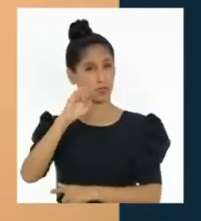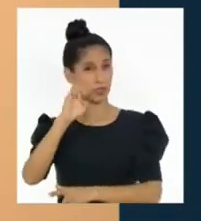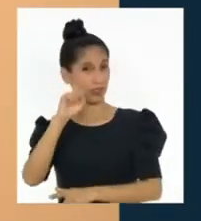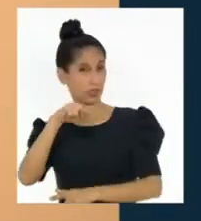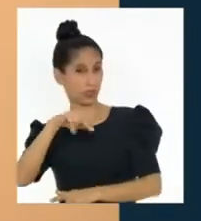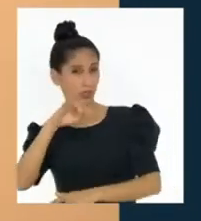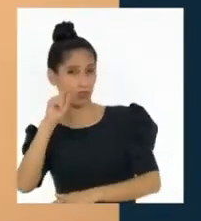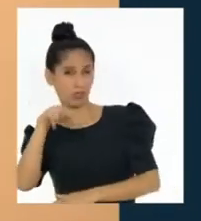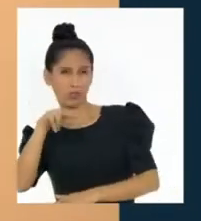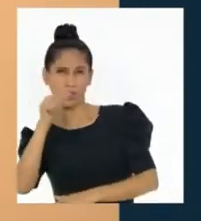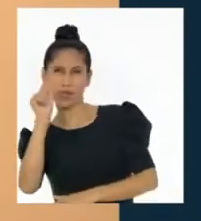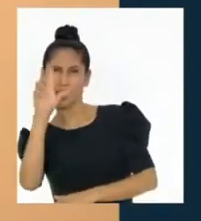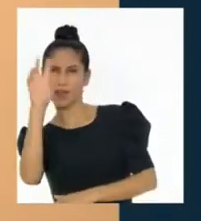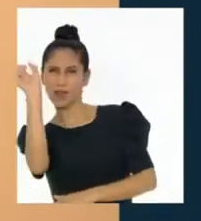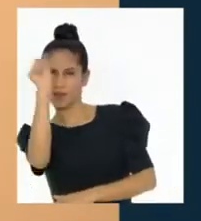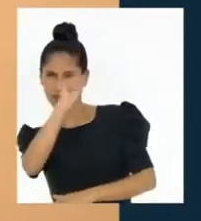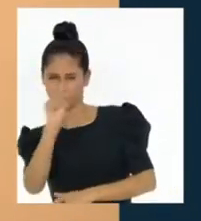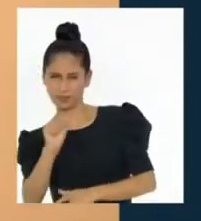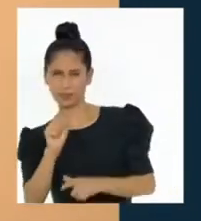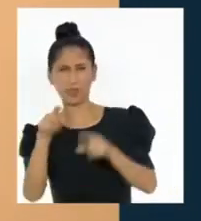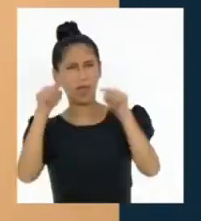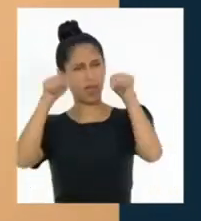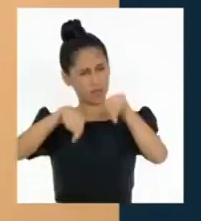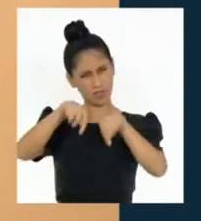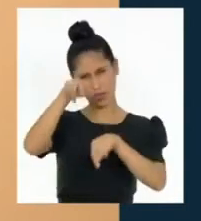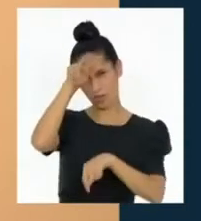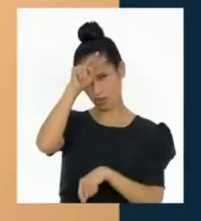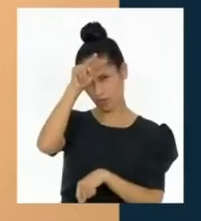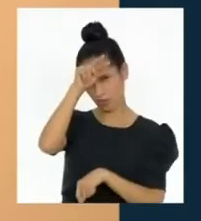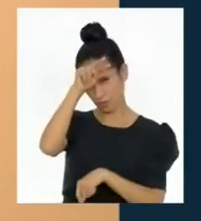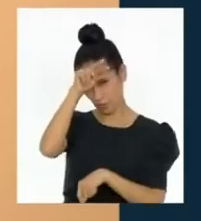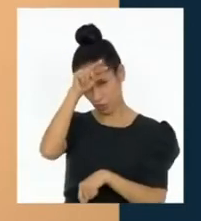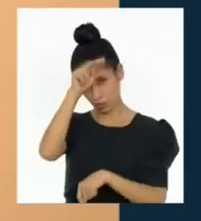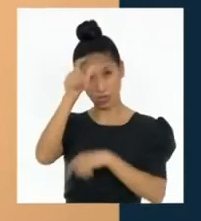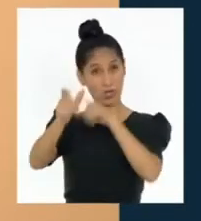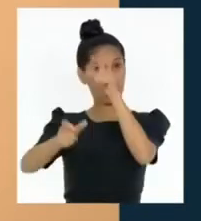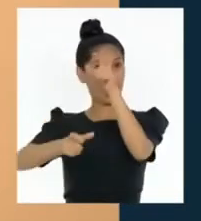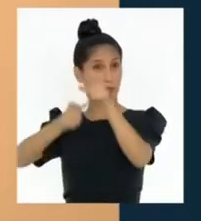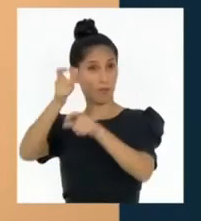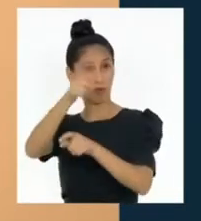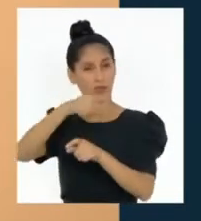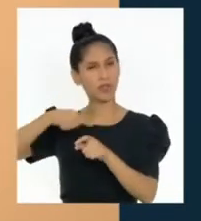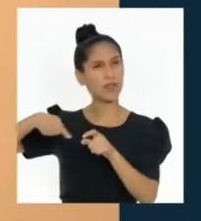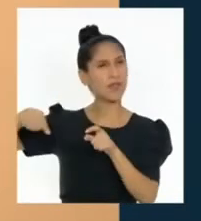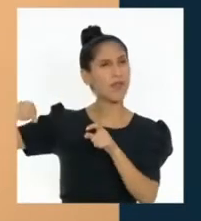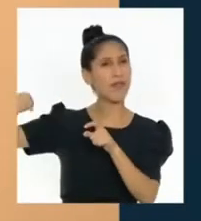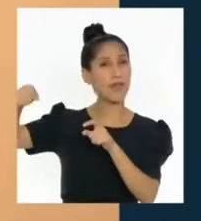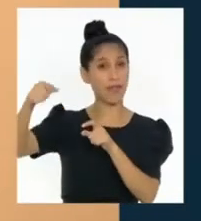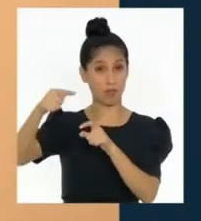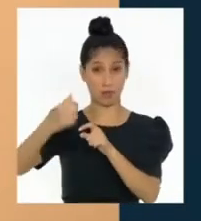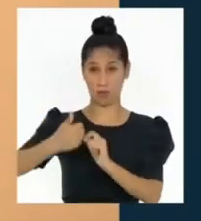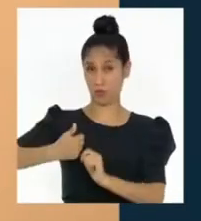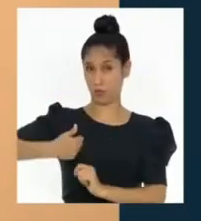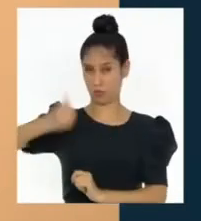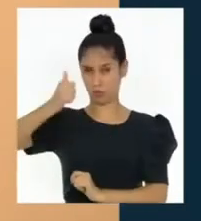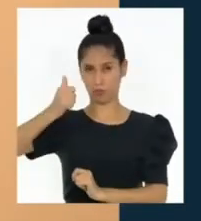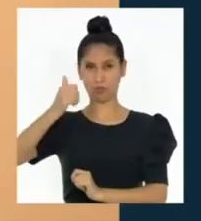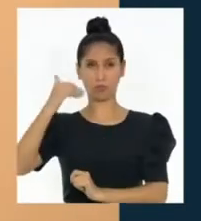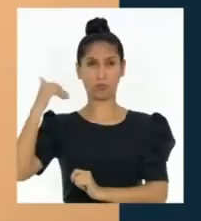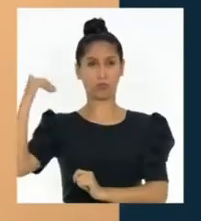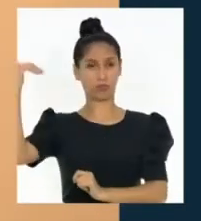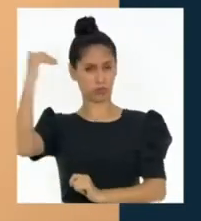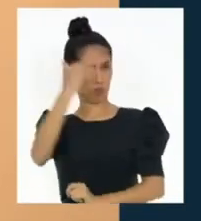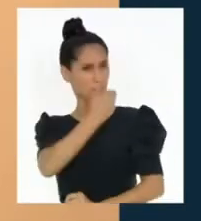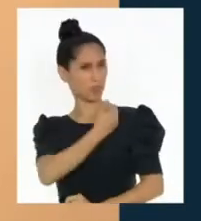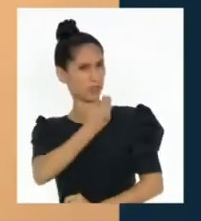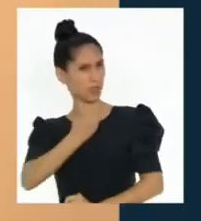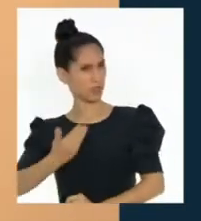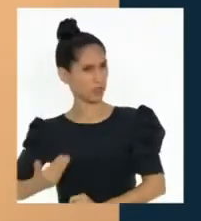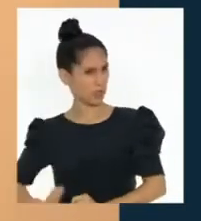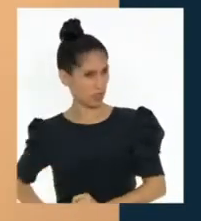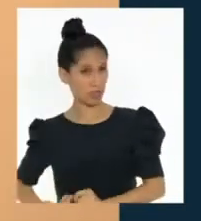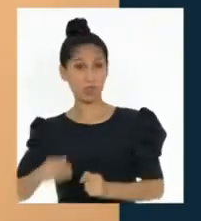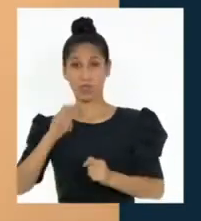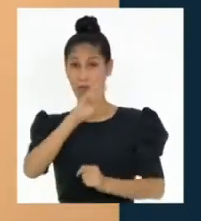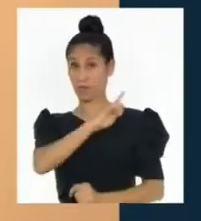gobiernos municipales. En el Perú, los representantes, tanto del Poder Ejecutivo, Presidente y